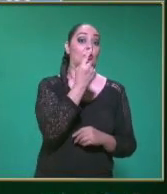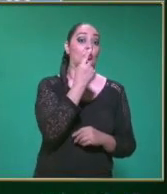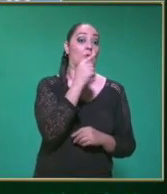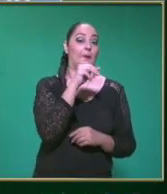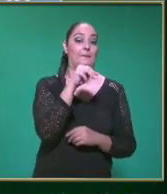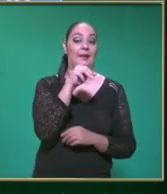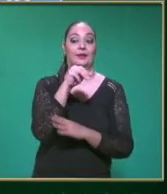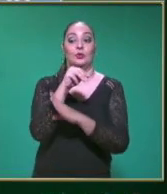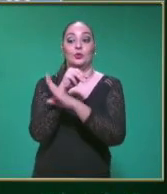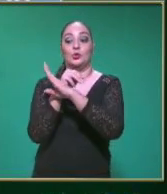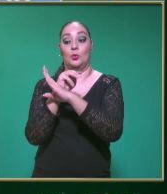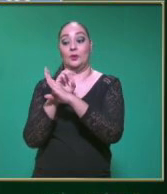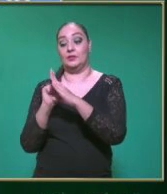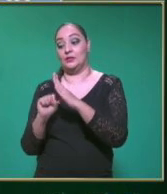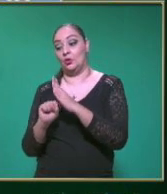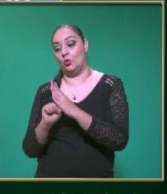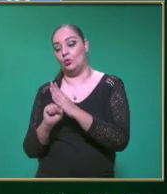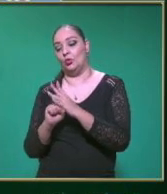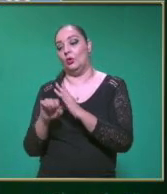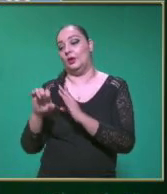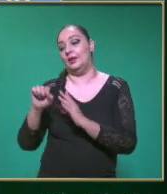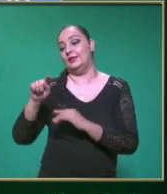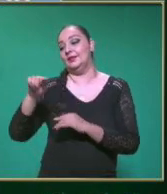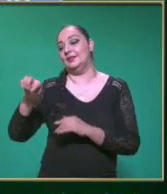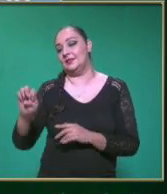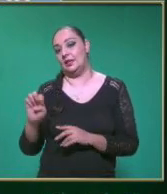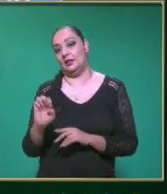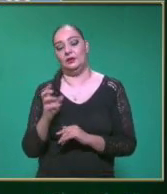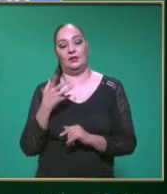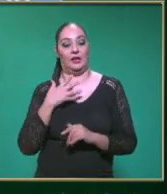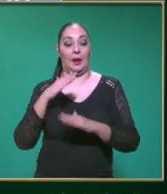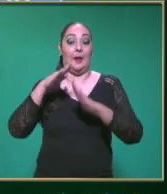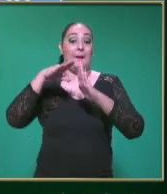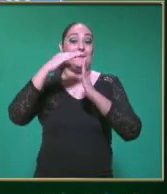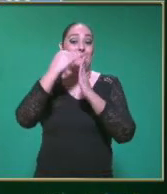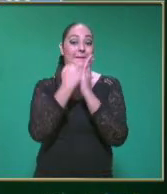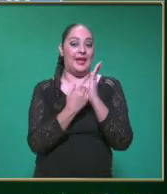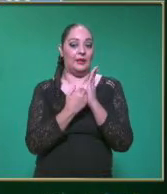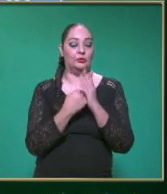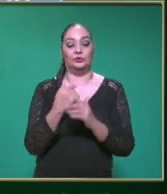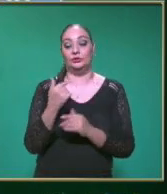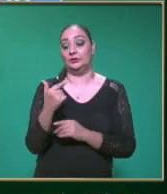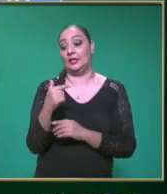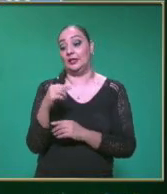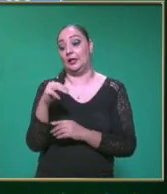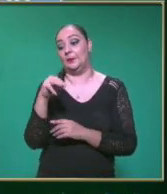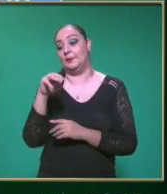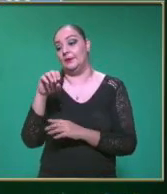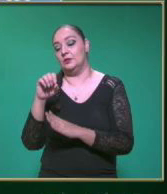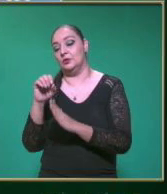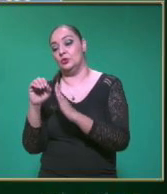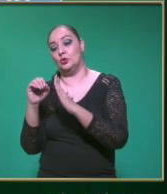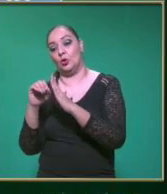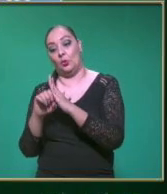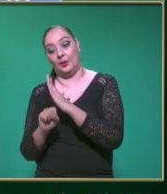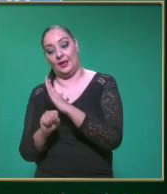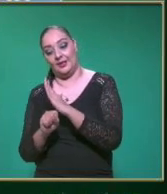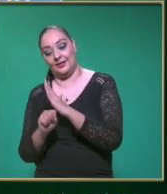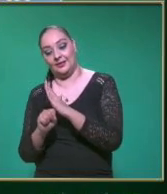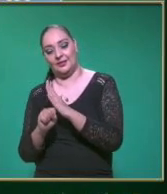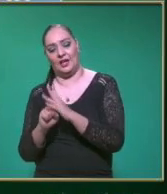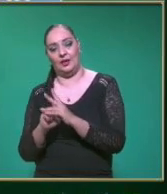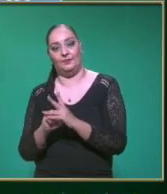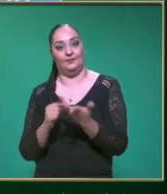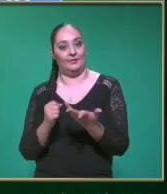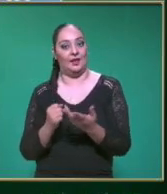Al este La reduce A 7 metros Sobre segundos En un tiempo De 3 segundos Ahora